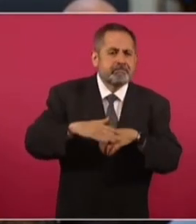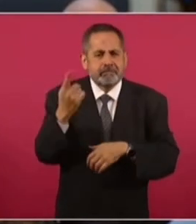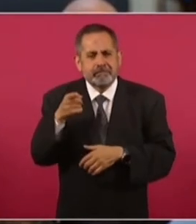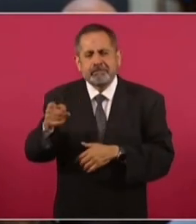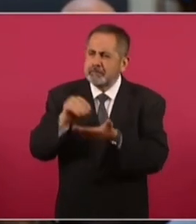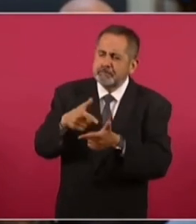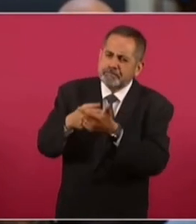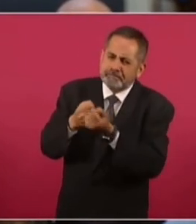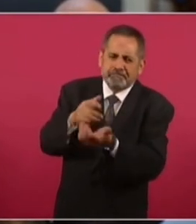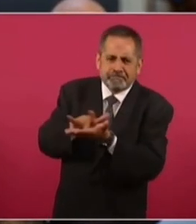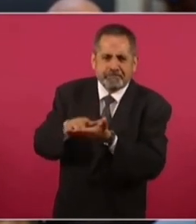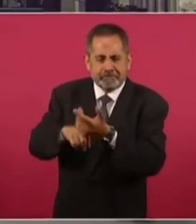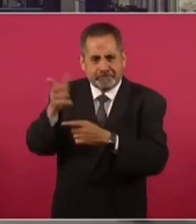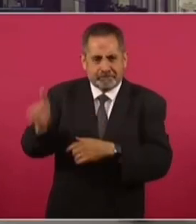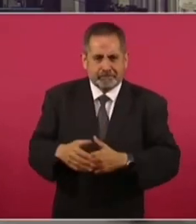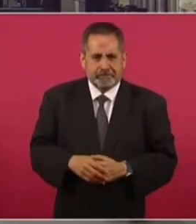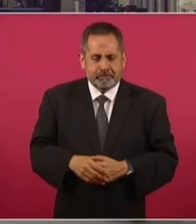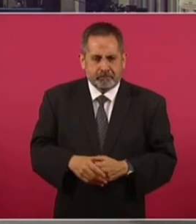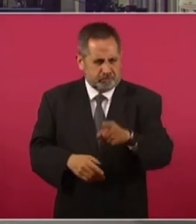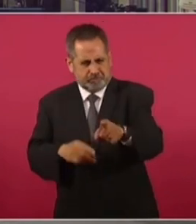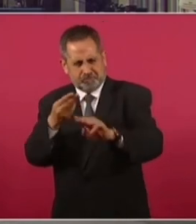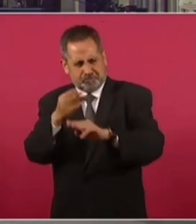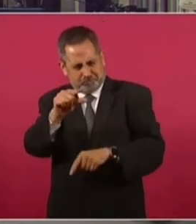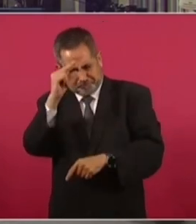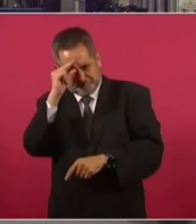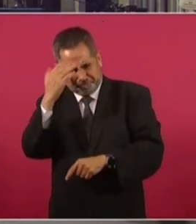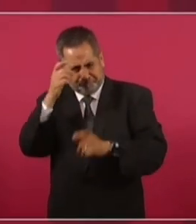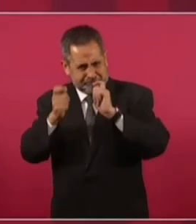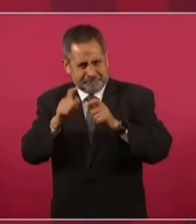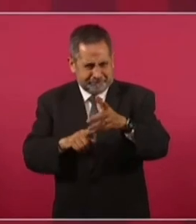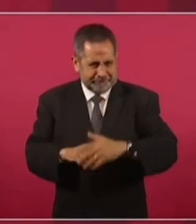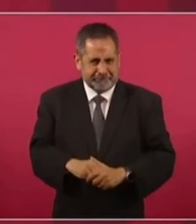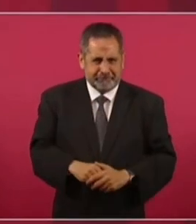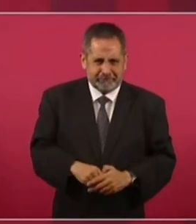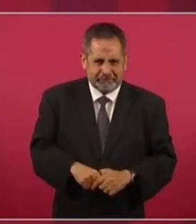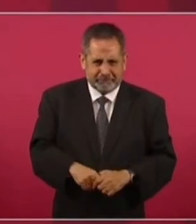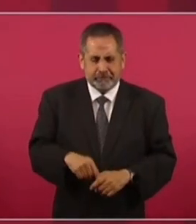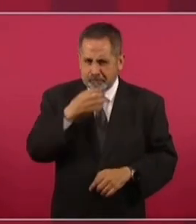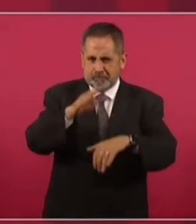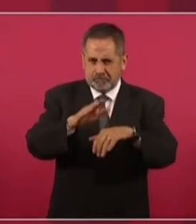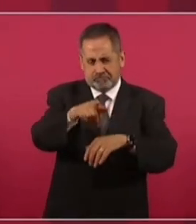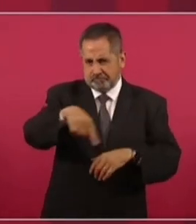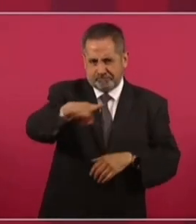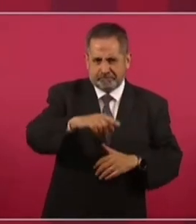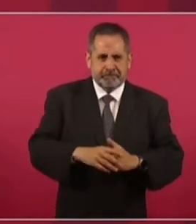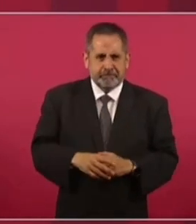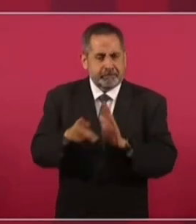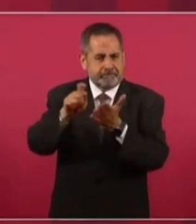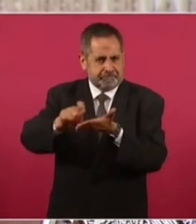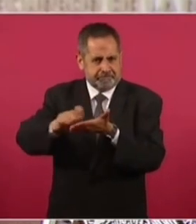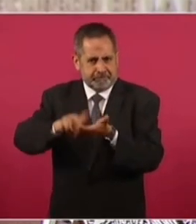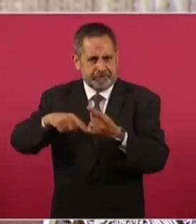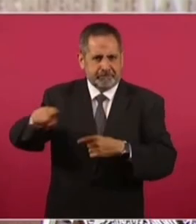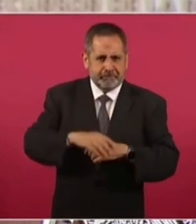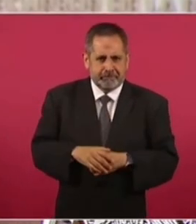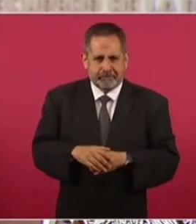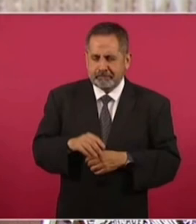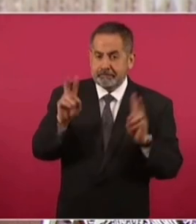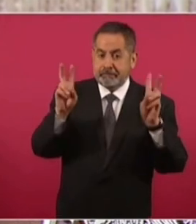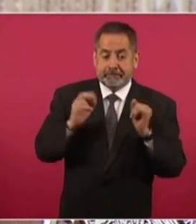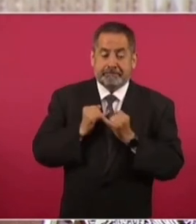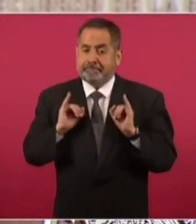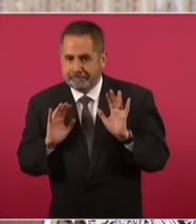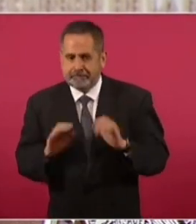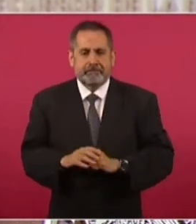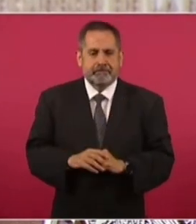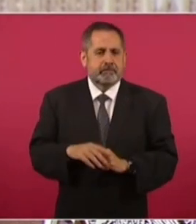por qué seguir respaldando a personaje como Alejandro Castellano. criterio? Ustedes, les comento que los periodistas pseudoindependientes,